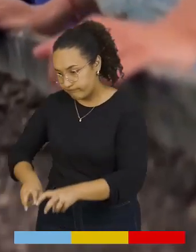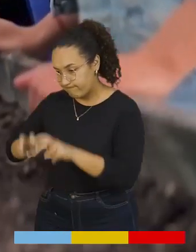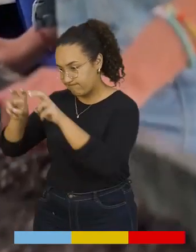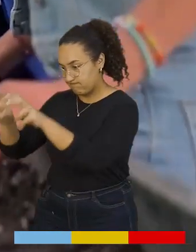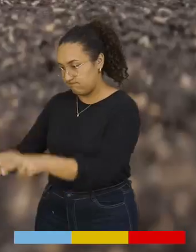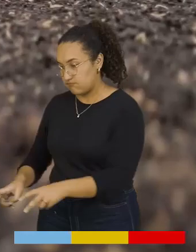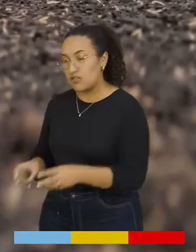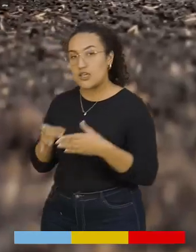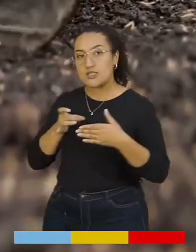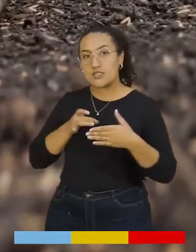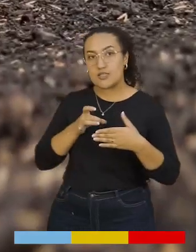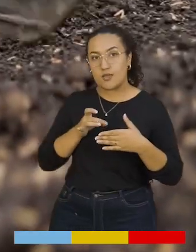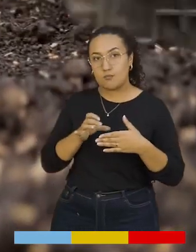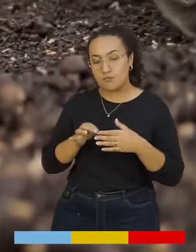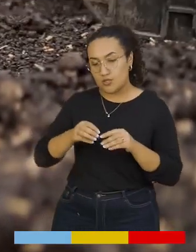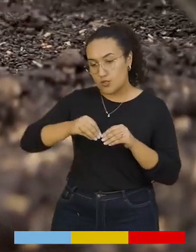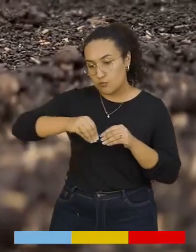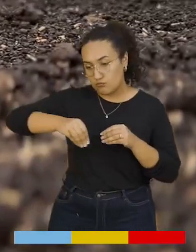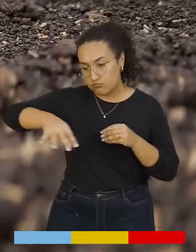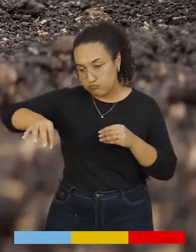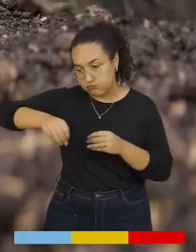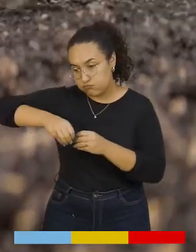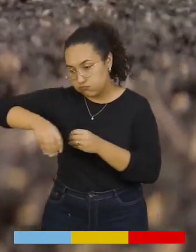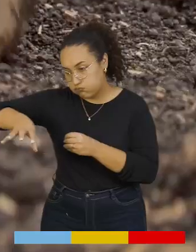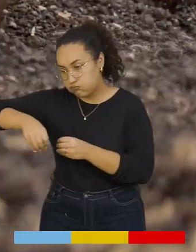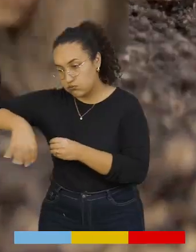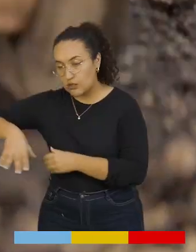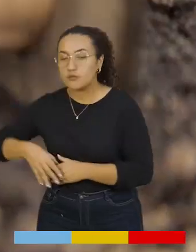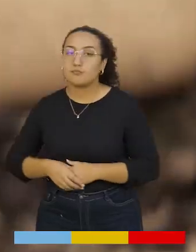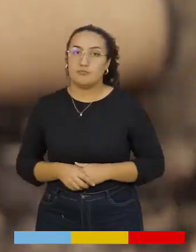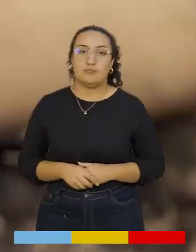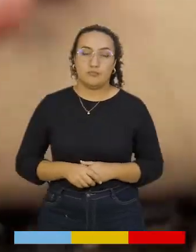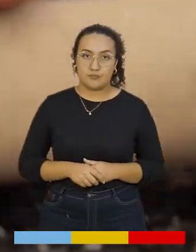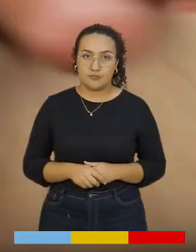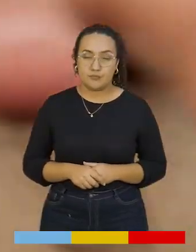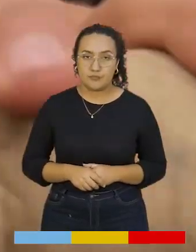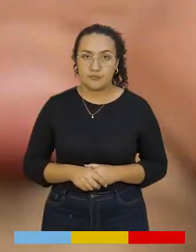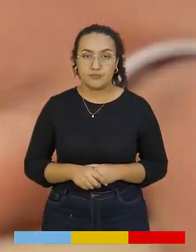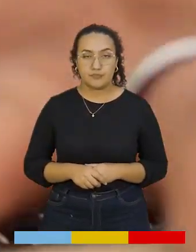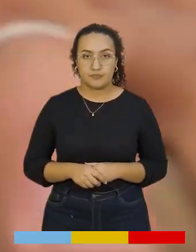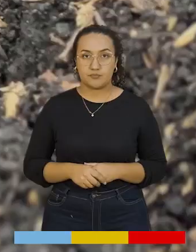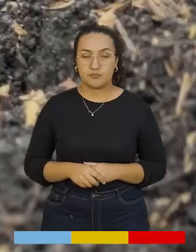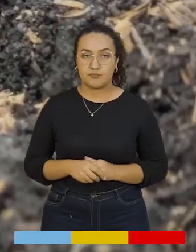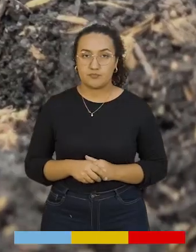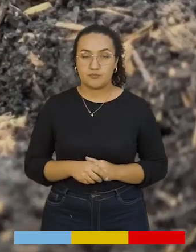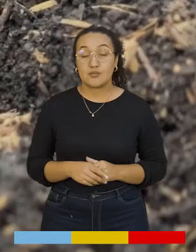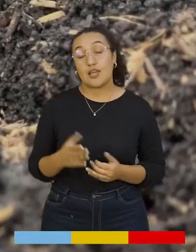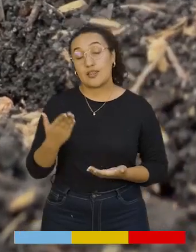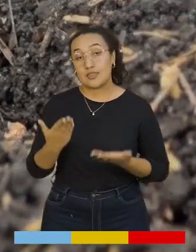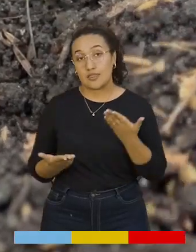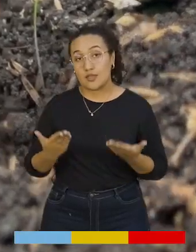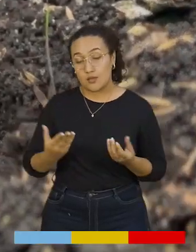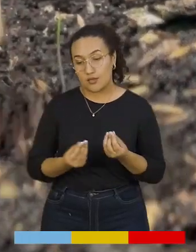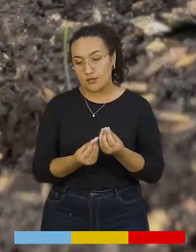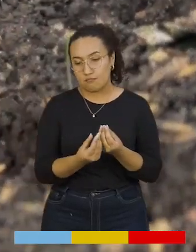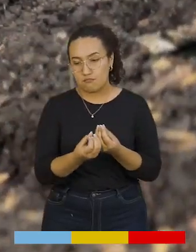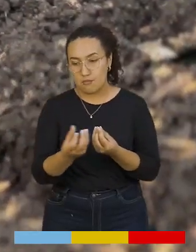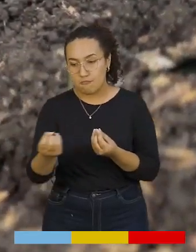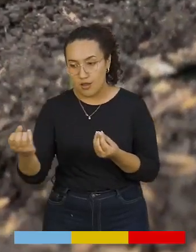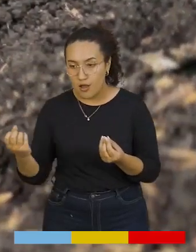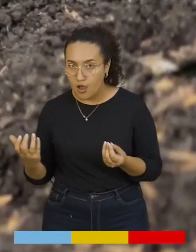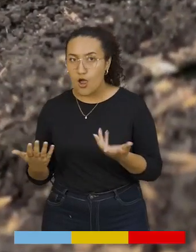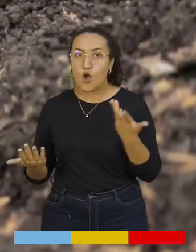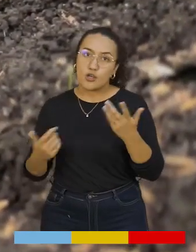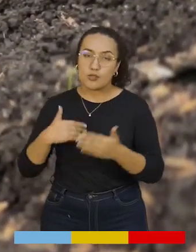incorporando la semilla. Hay una semilla que yo les estaba comentando, se lleva muy bien dependiendo de la especie,